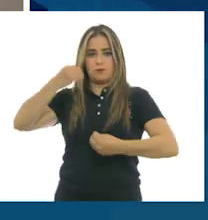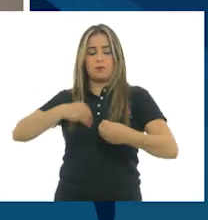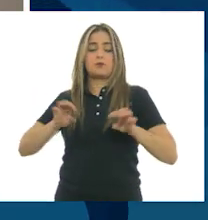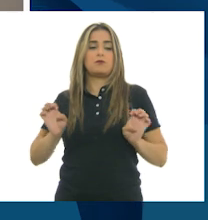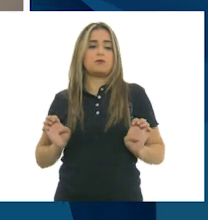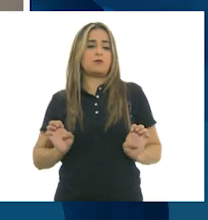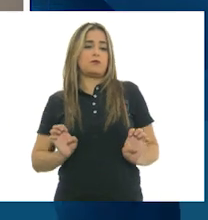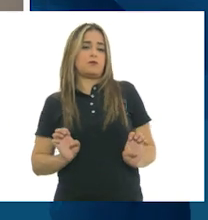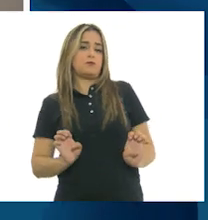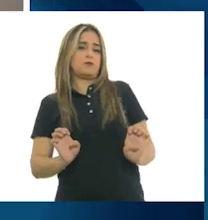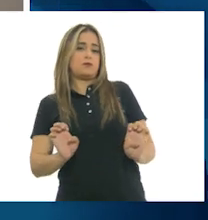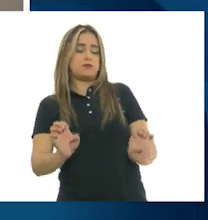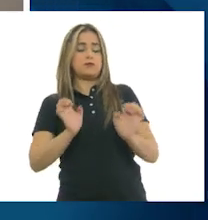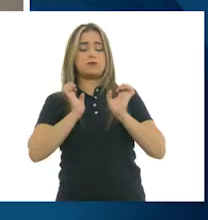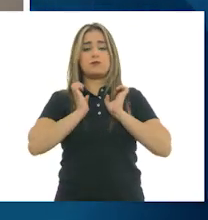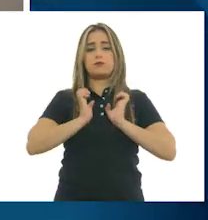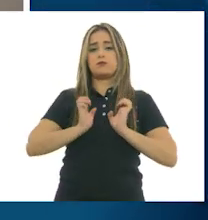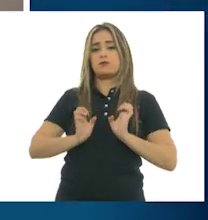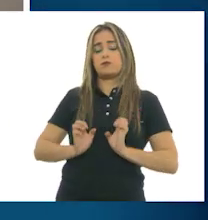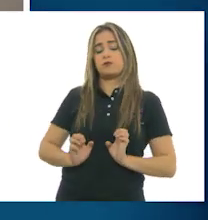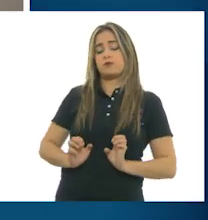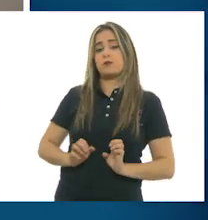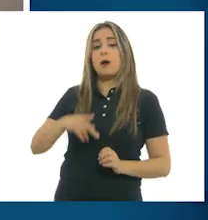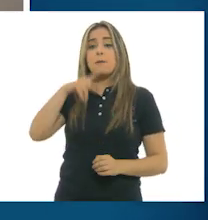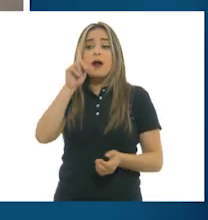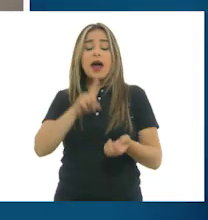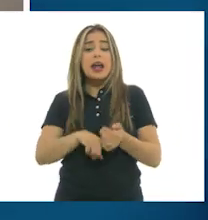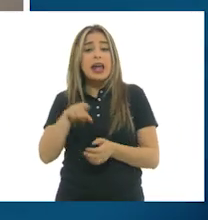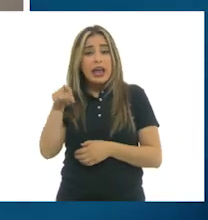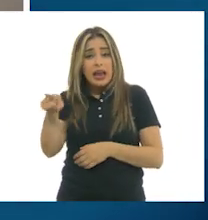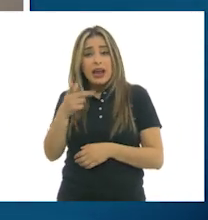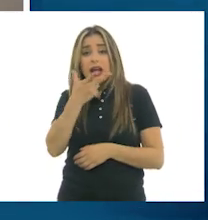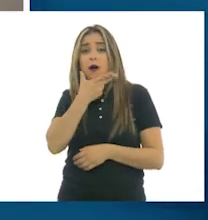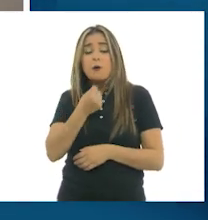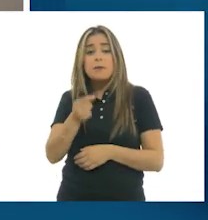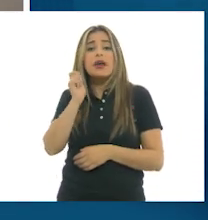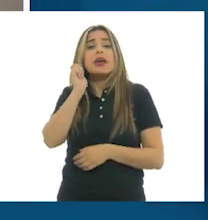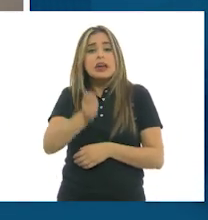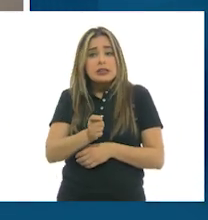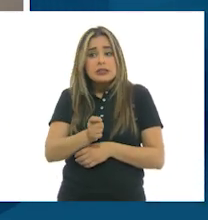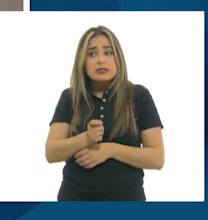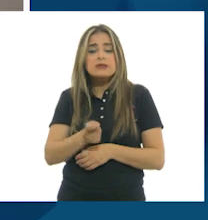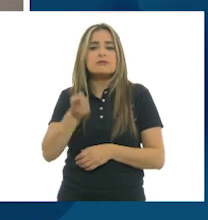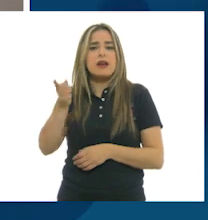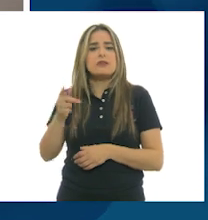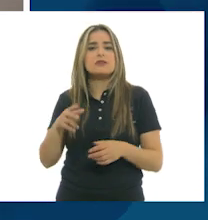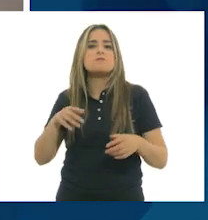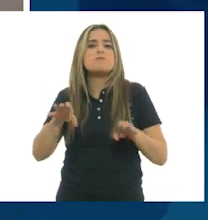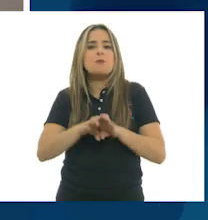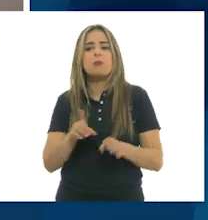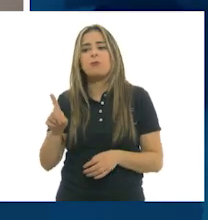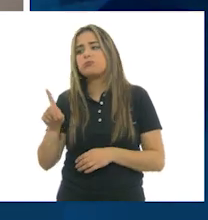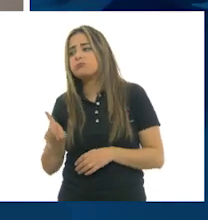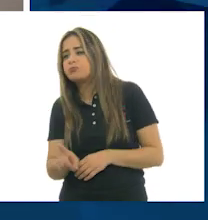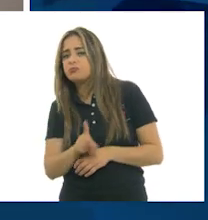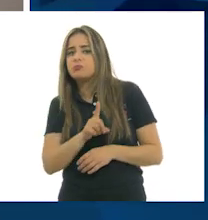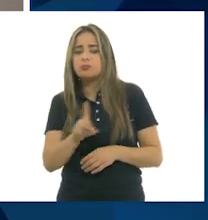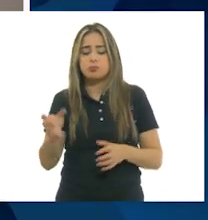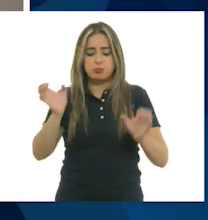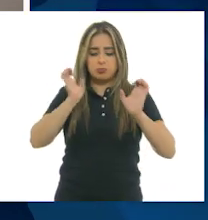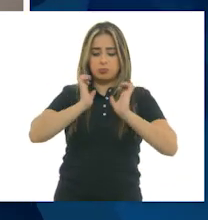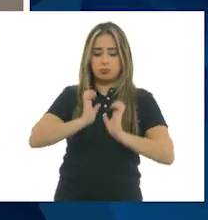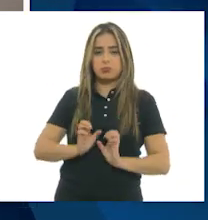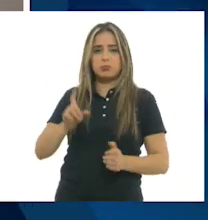elegante usando un frac, pero es en realidad un vagabundo. Entonces, es un frac que no le queda, que es viejo, que está roto,